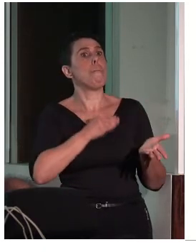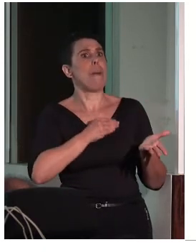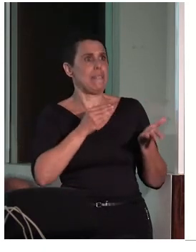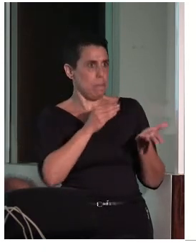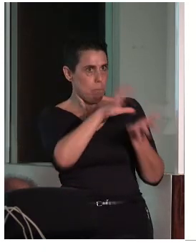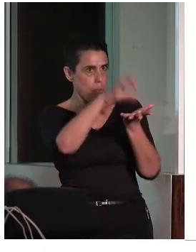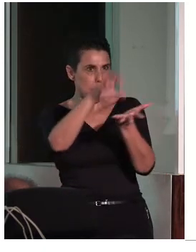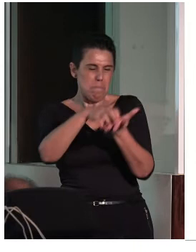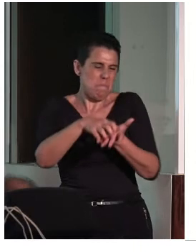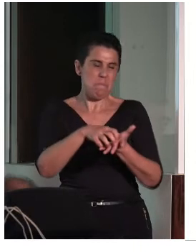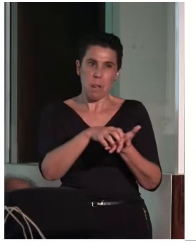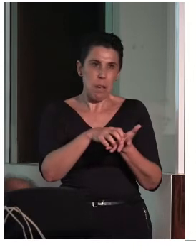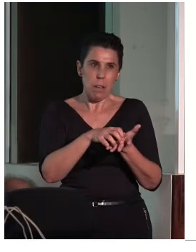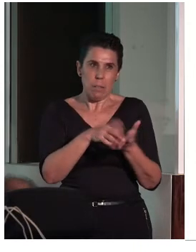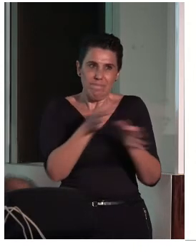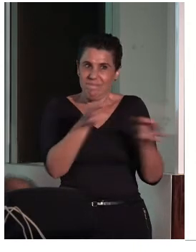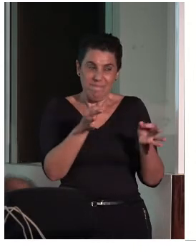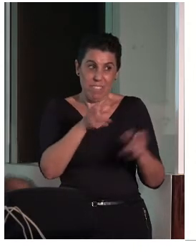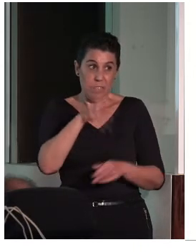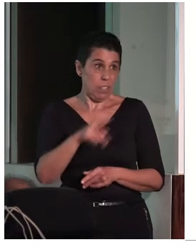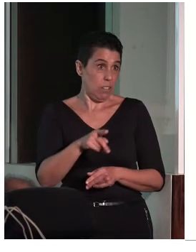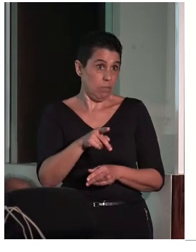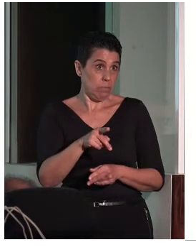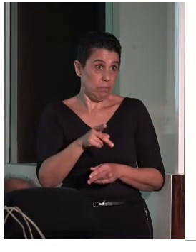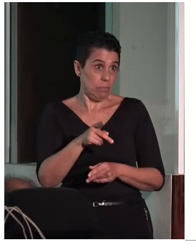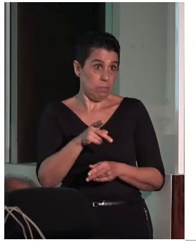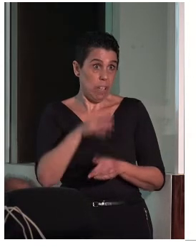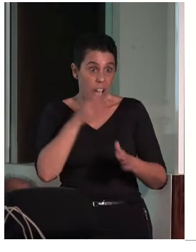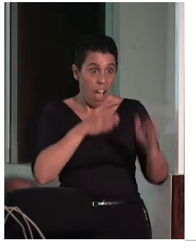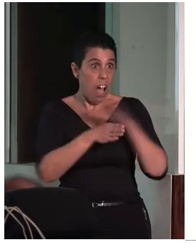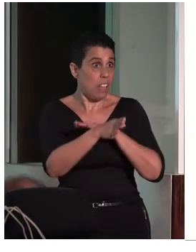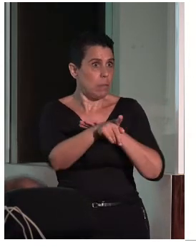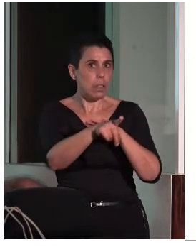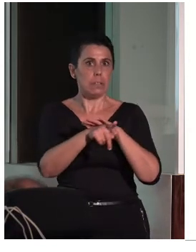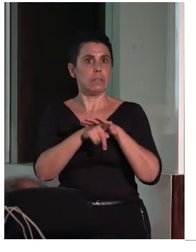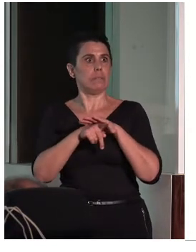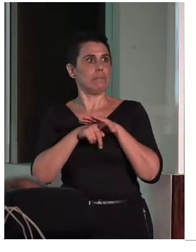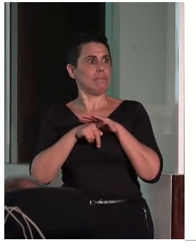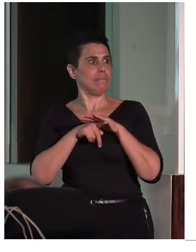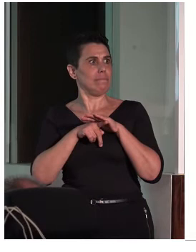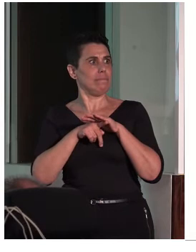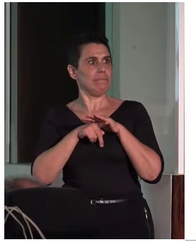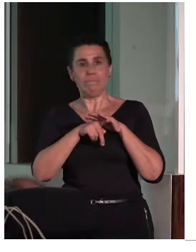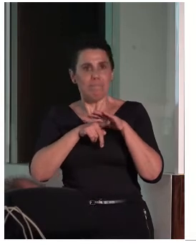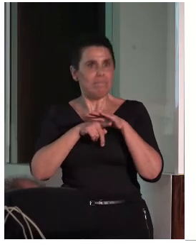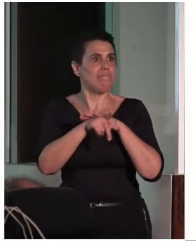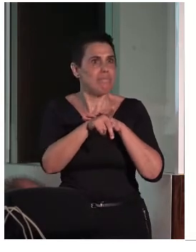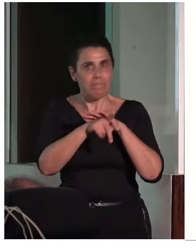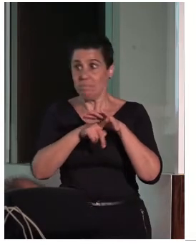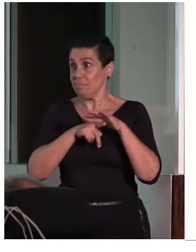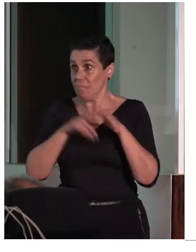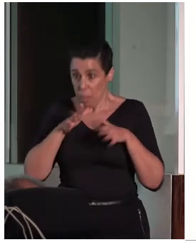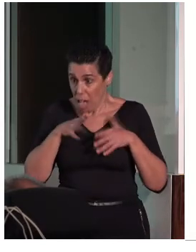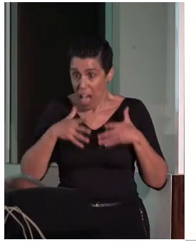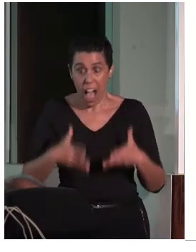han frenado el avance de la accesibilidad. Es decir, no hoy por hoy en el estado en que estamos de